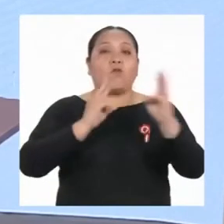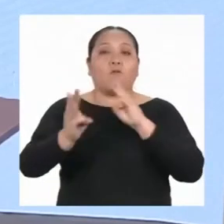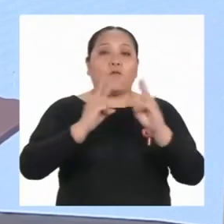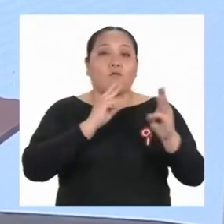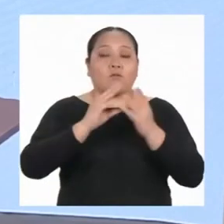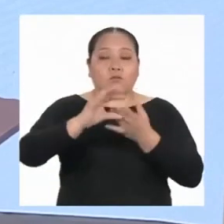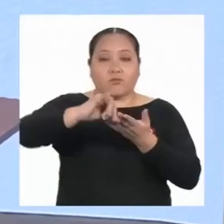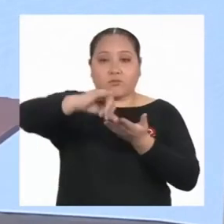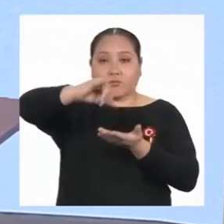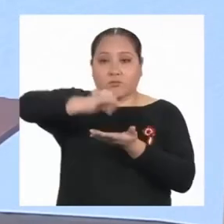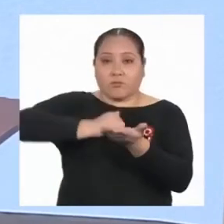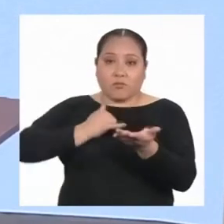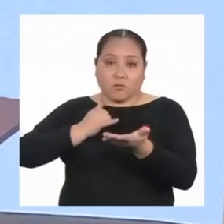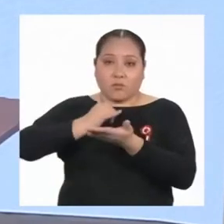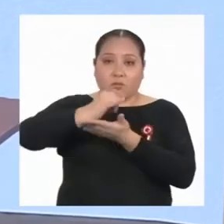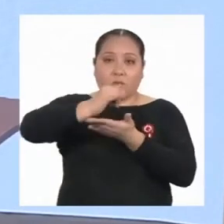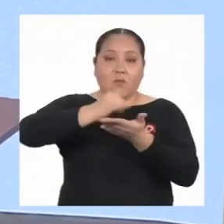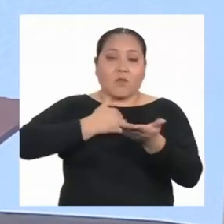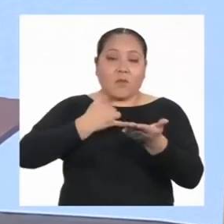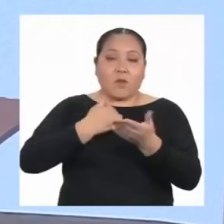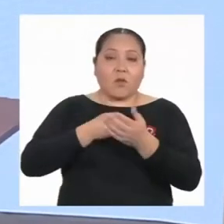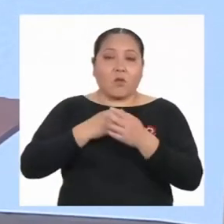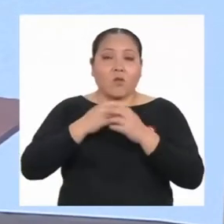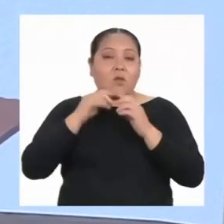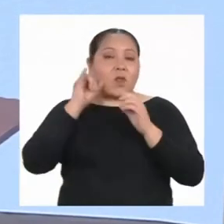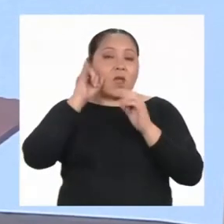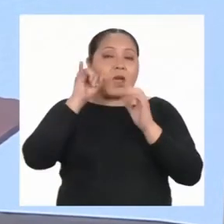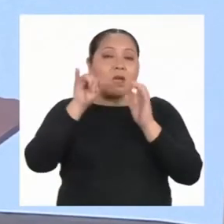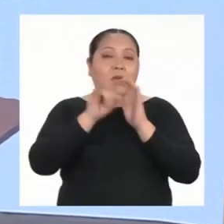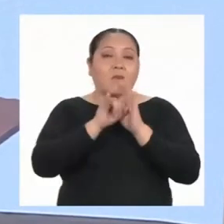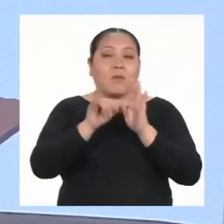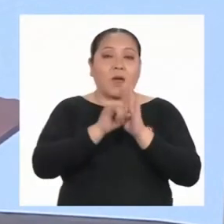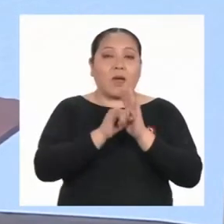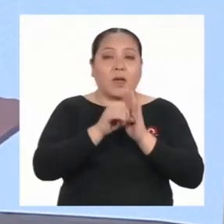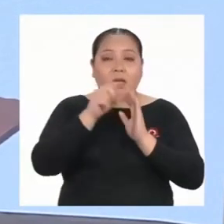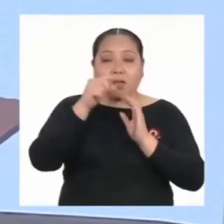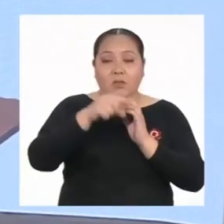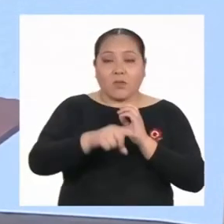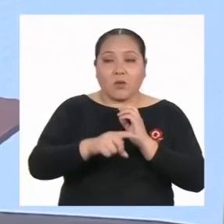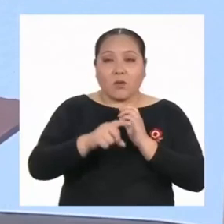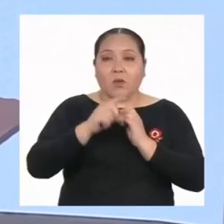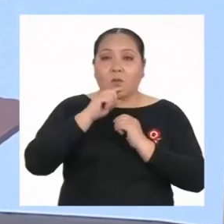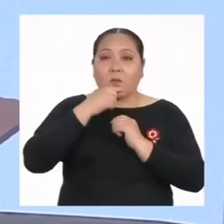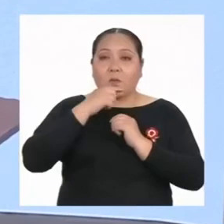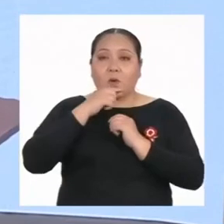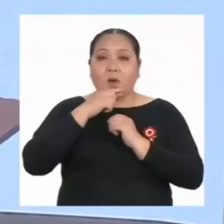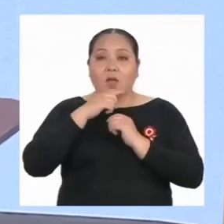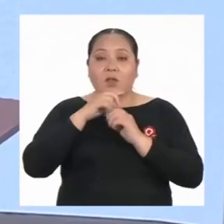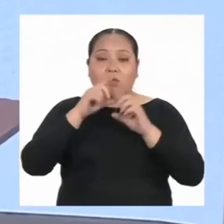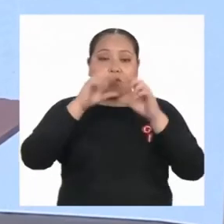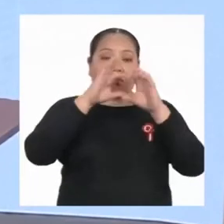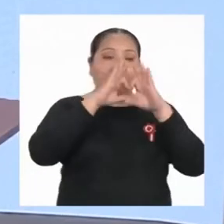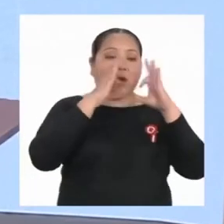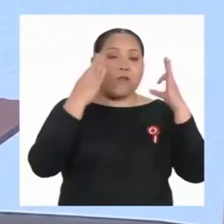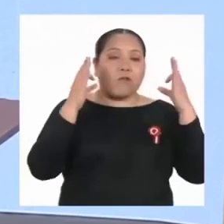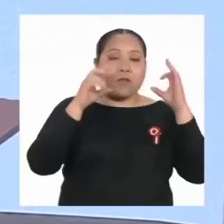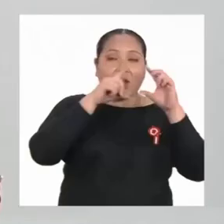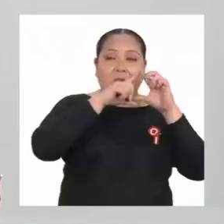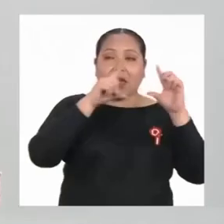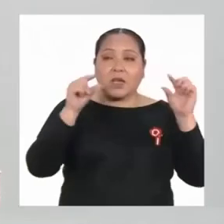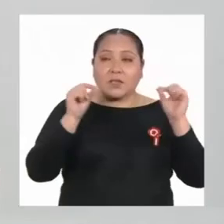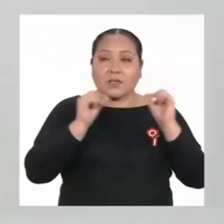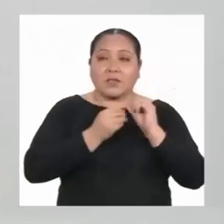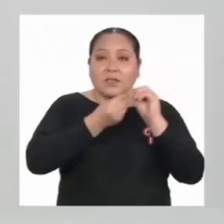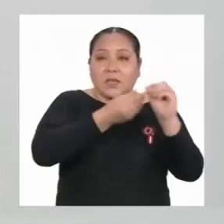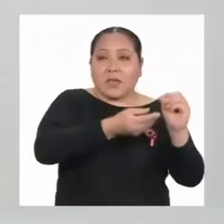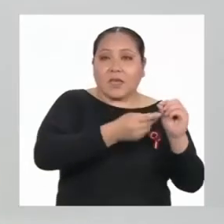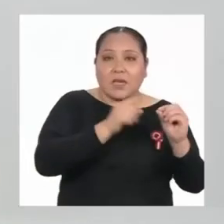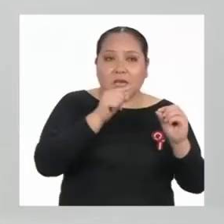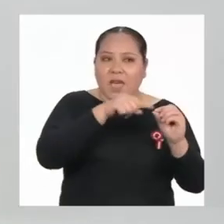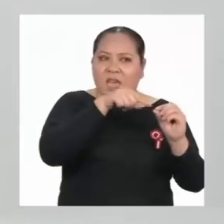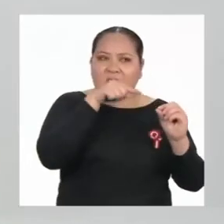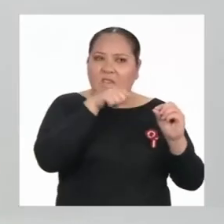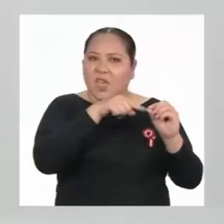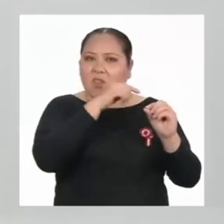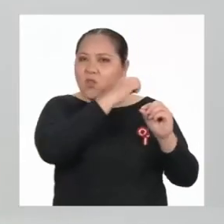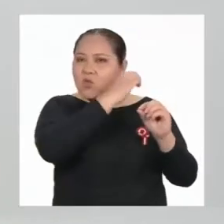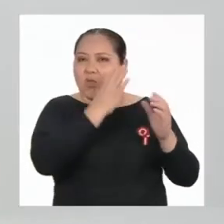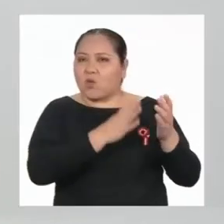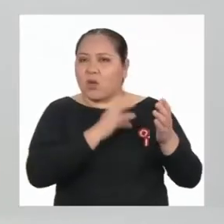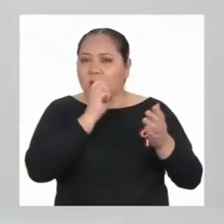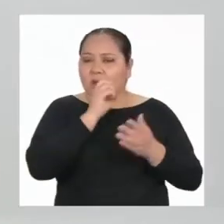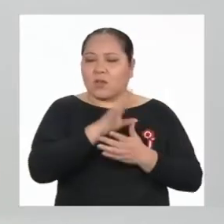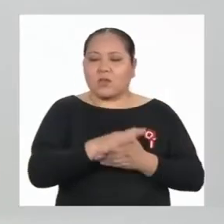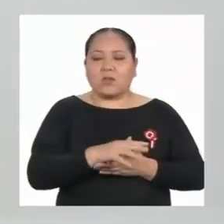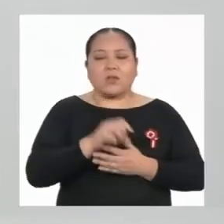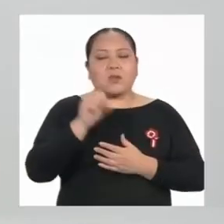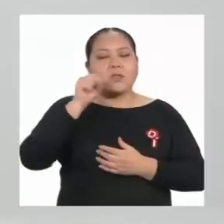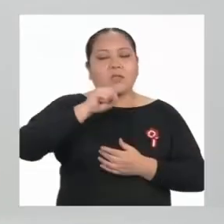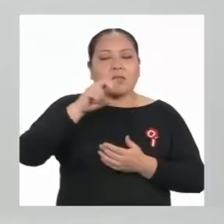cara de una persona con una frase al lado que nunca ha dicho. Noticias falsas que le dicen. Me parece que hay que tener una